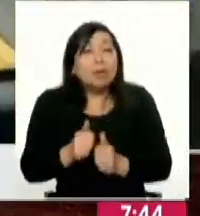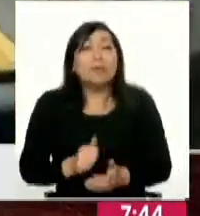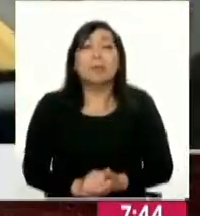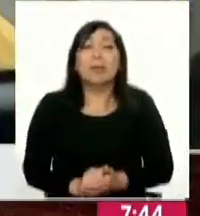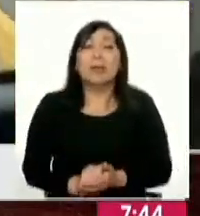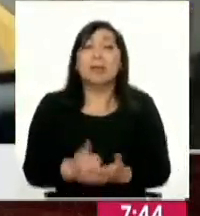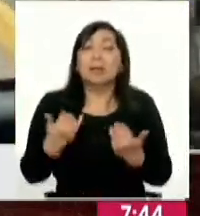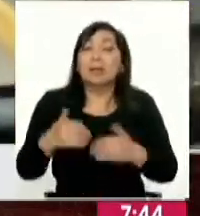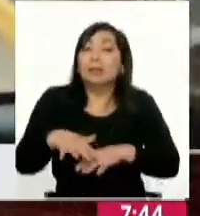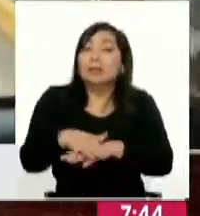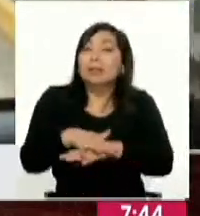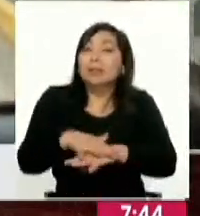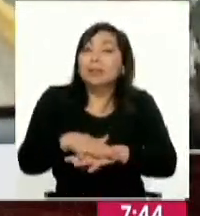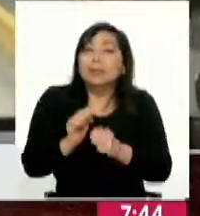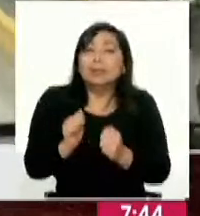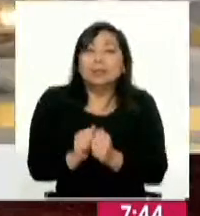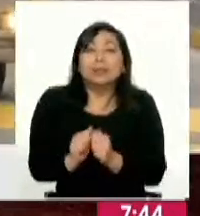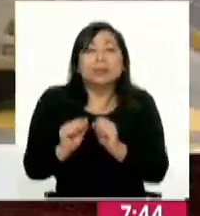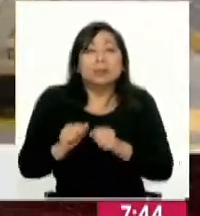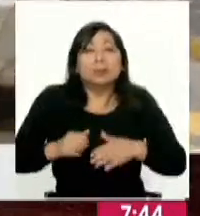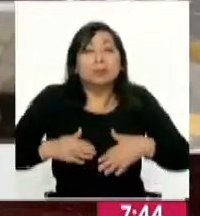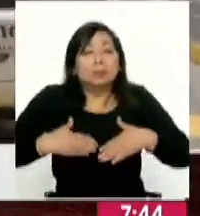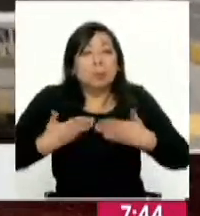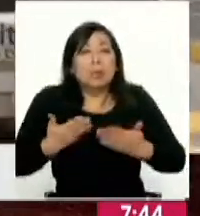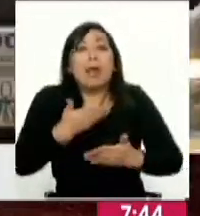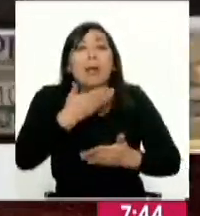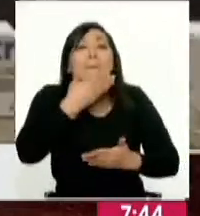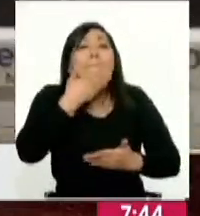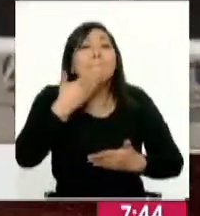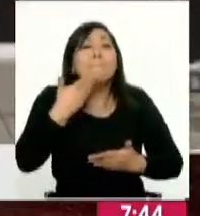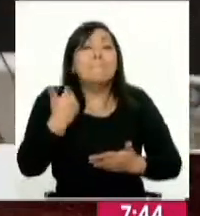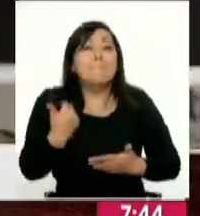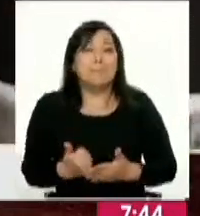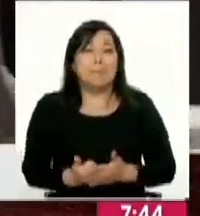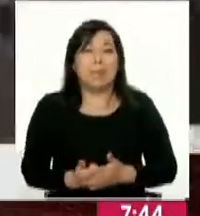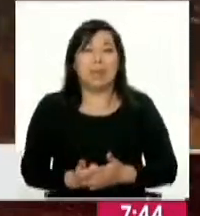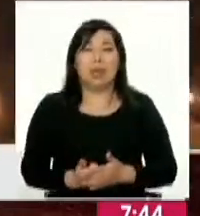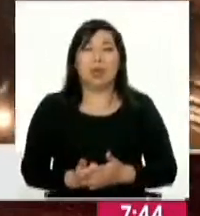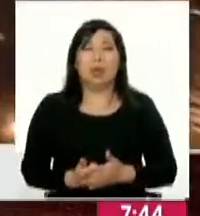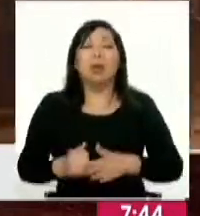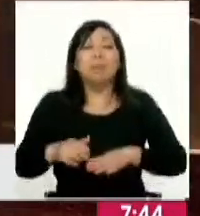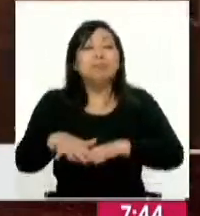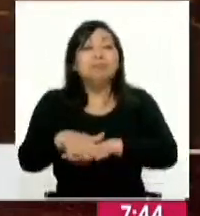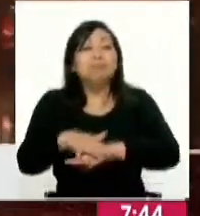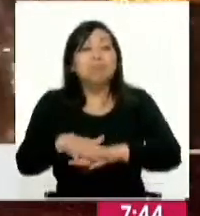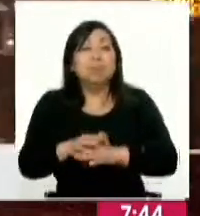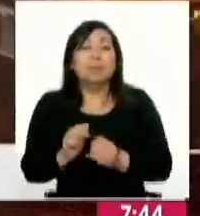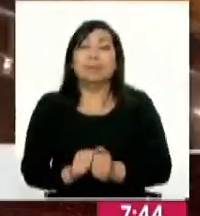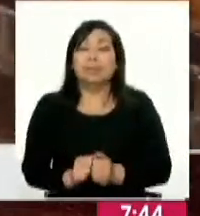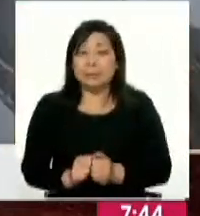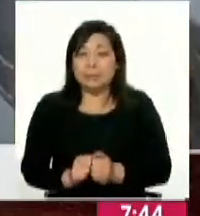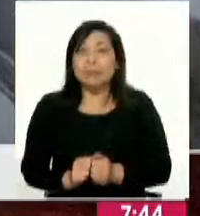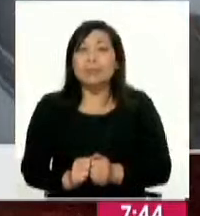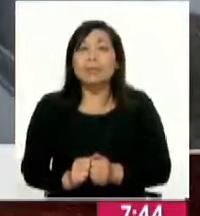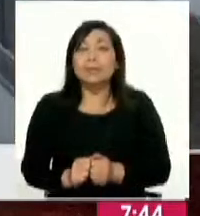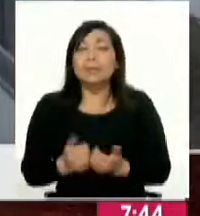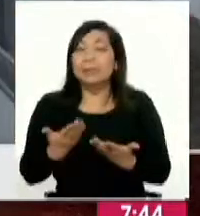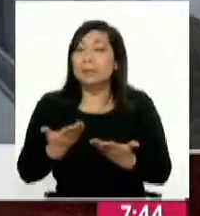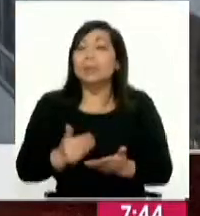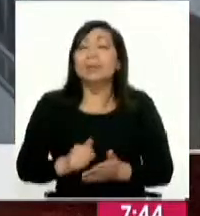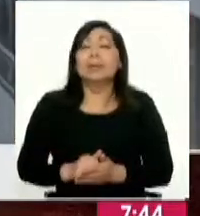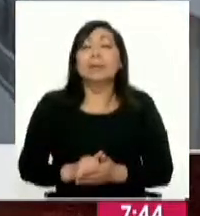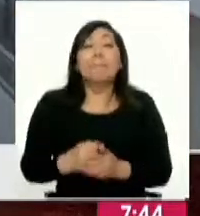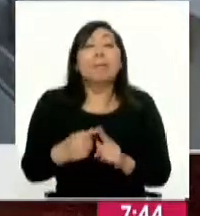en esta gestión de poder este mejorar la la administración valga valga digamos la